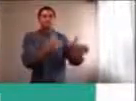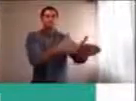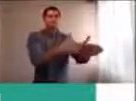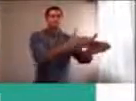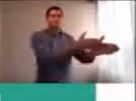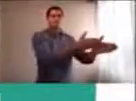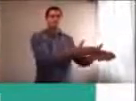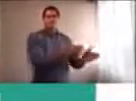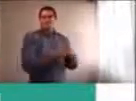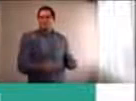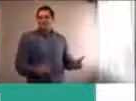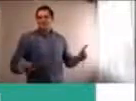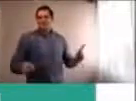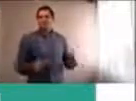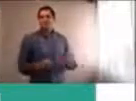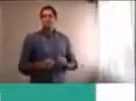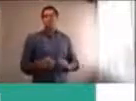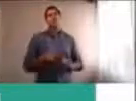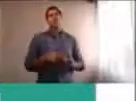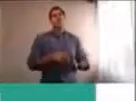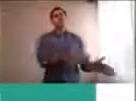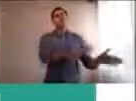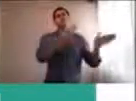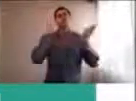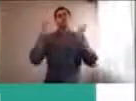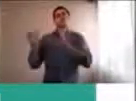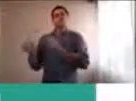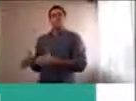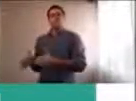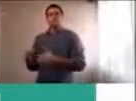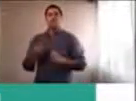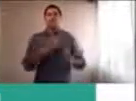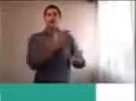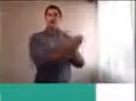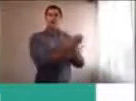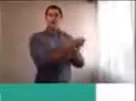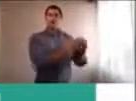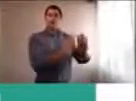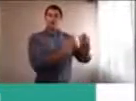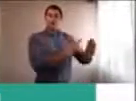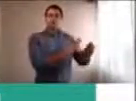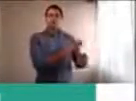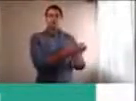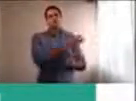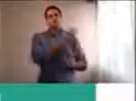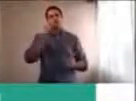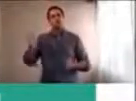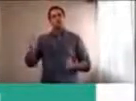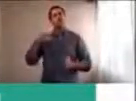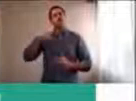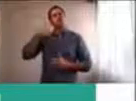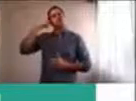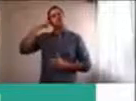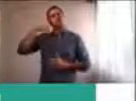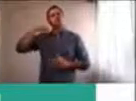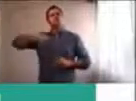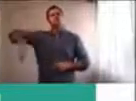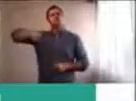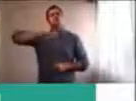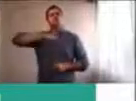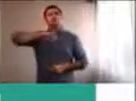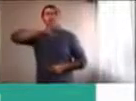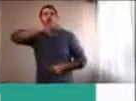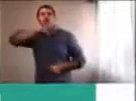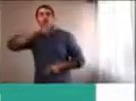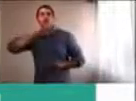y me voy, de lo escolar, y pienso, en nosotros, como adultos, estos proyectos, de los que hablaba